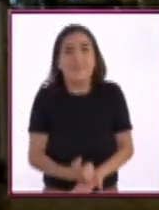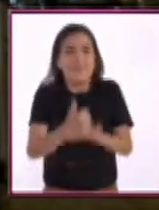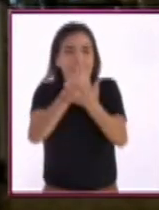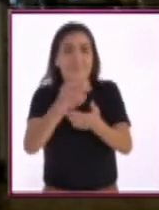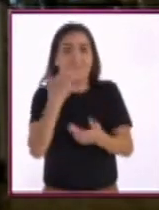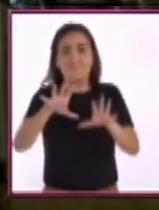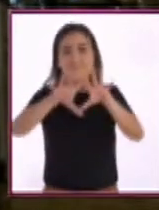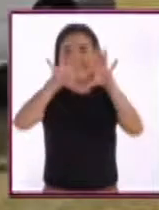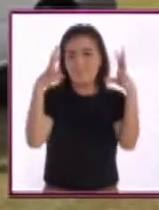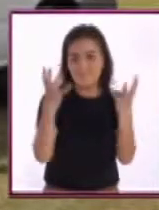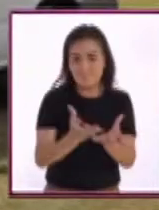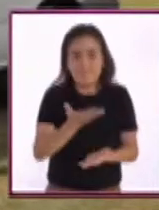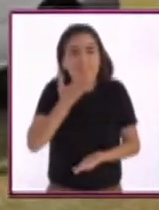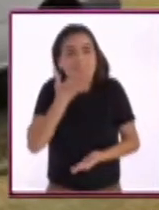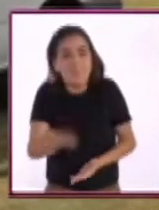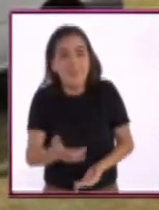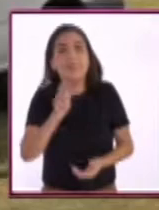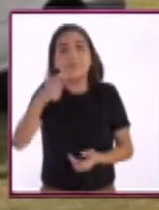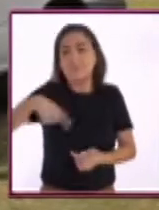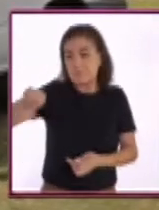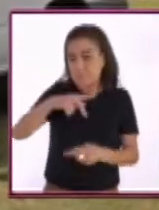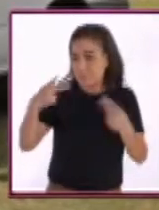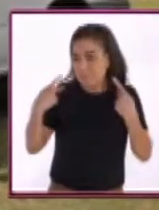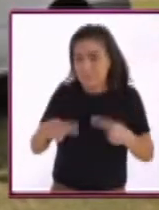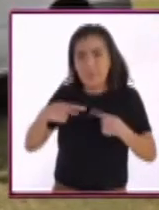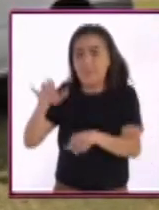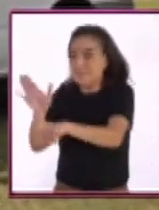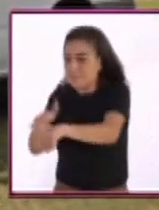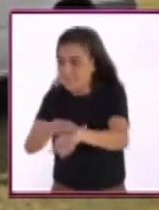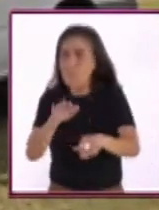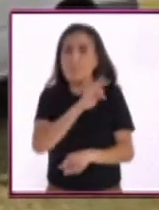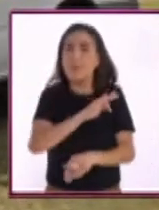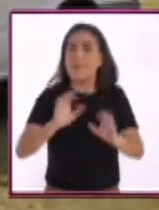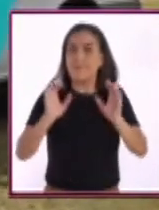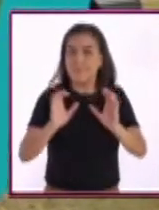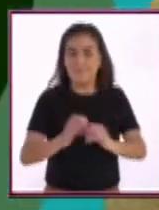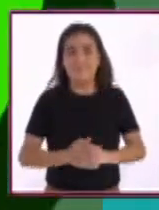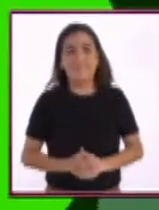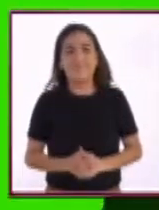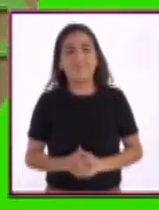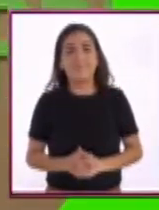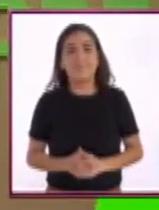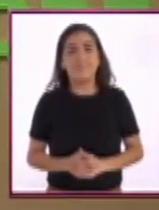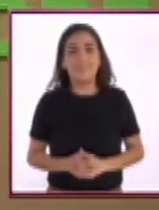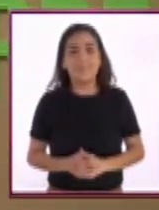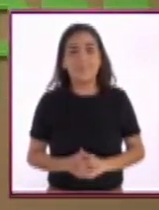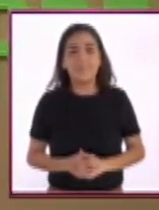dar un respiro al planeta y claro que queremos que más gente se entere que se pueden hacer este tipo de cosas.